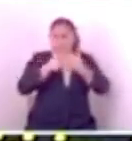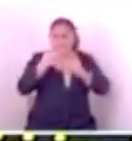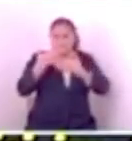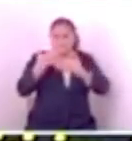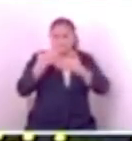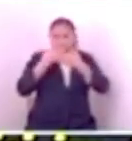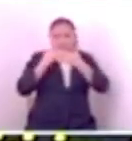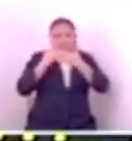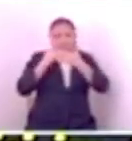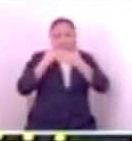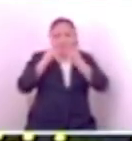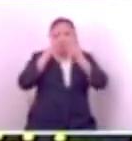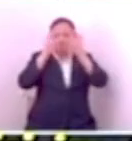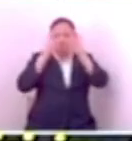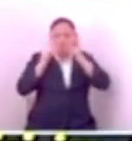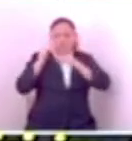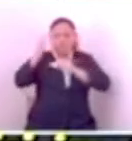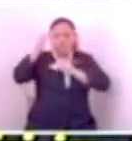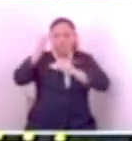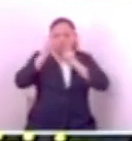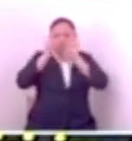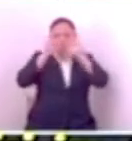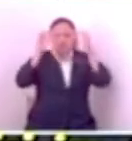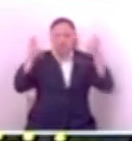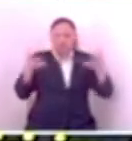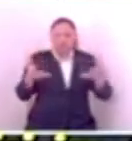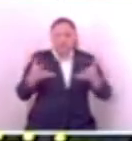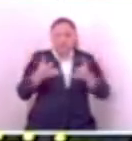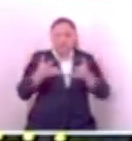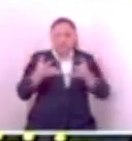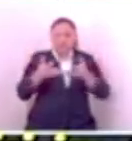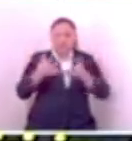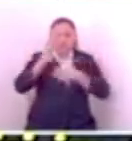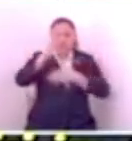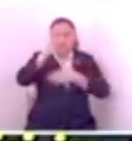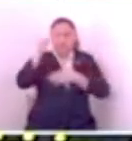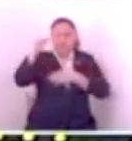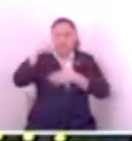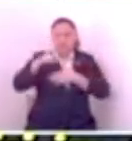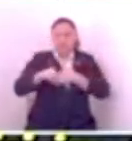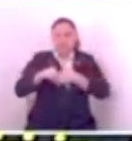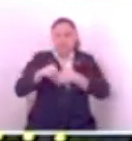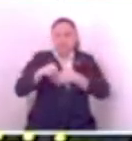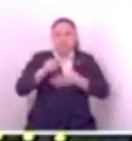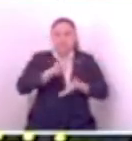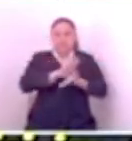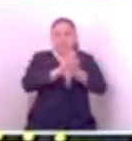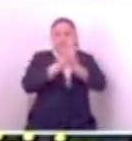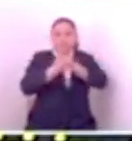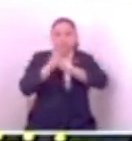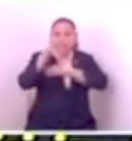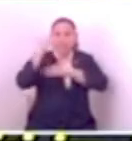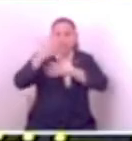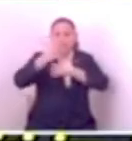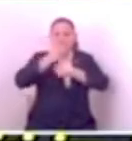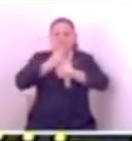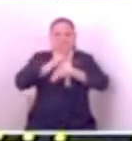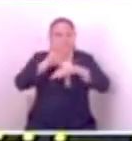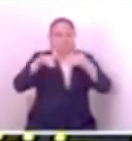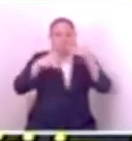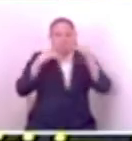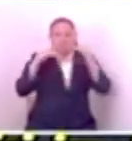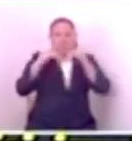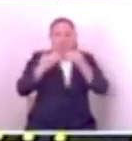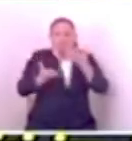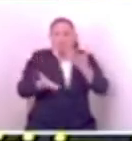esto para que sus mismos aleros con pinches o los esquineros se retuerzan al escuchar todo esto. ¿Qué piensa usted?